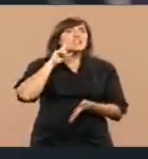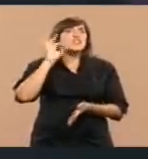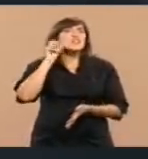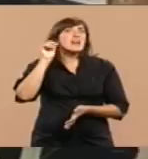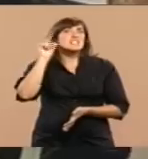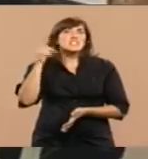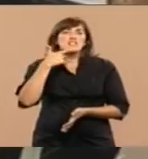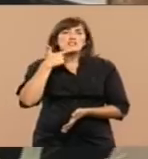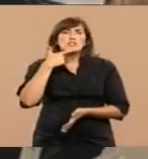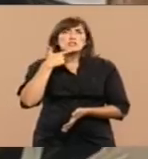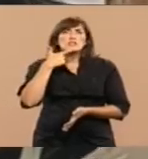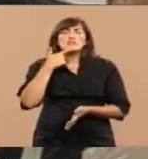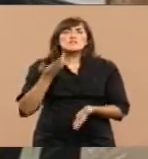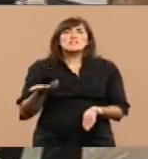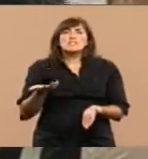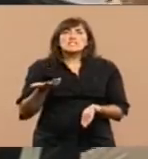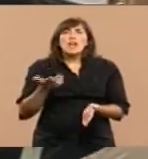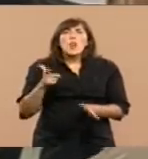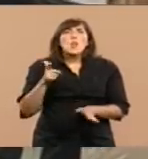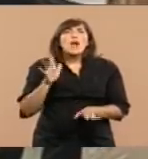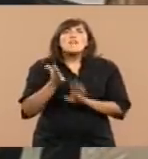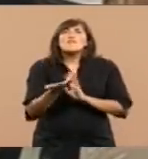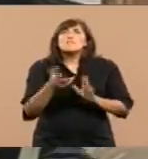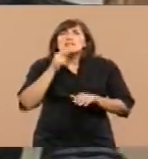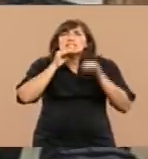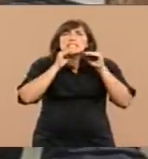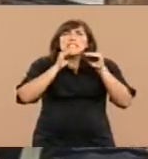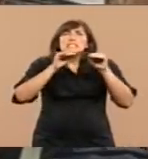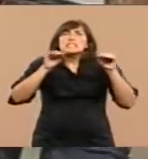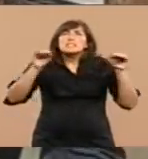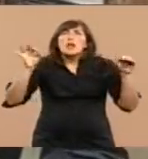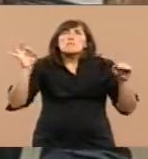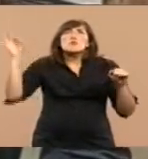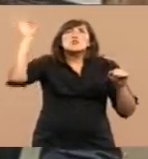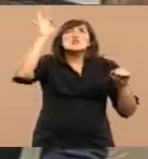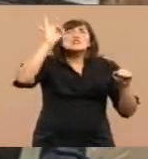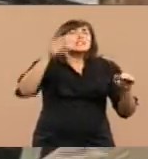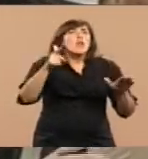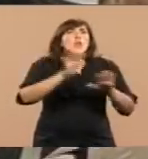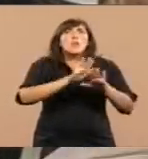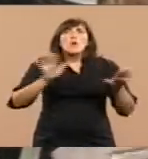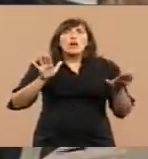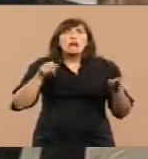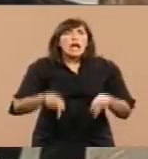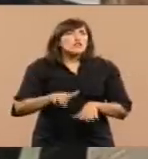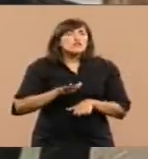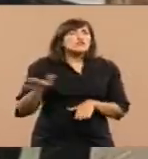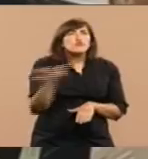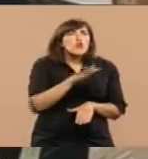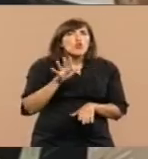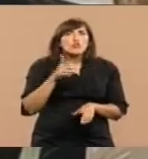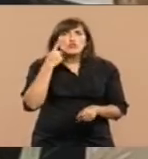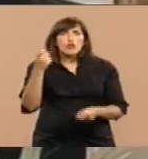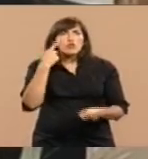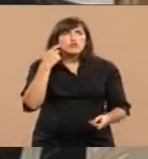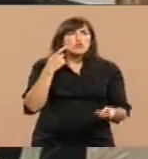una mosca sin que fuera absolutamente controlados porque era necesario,